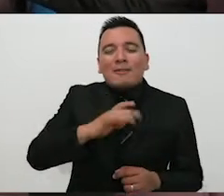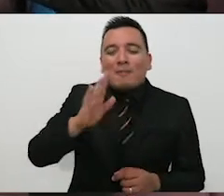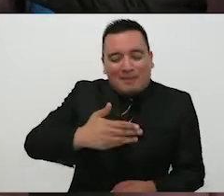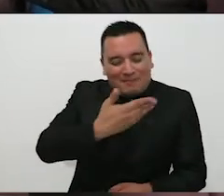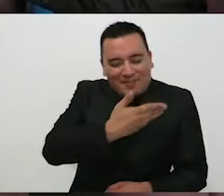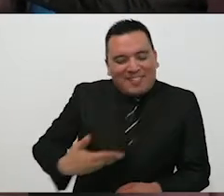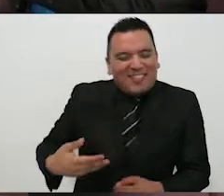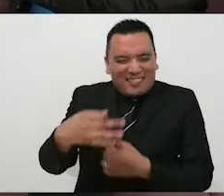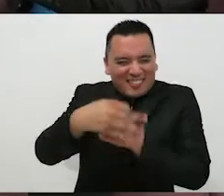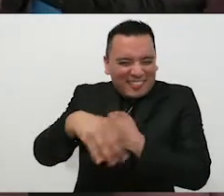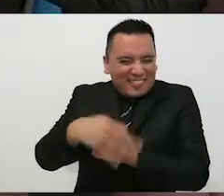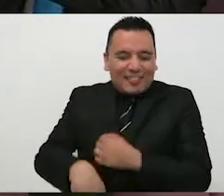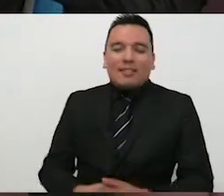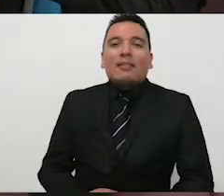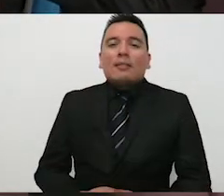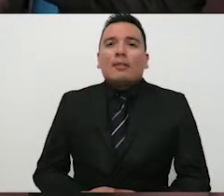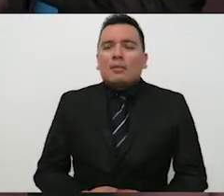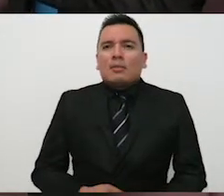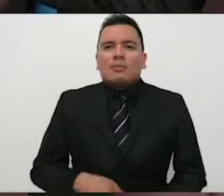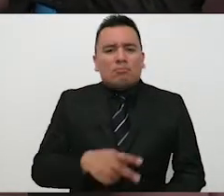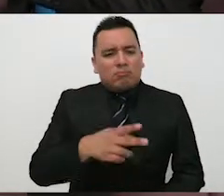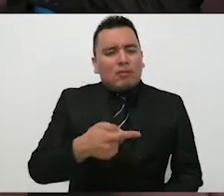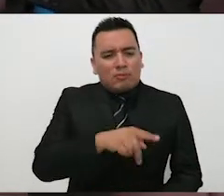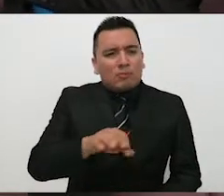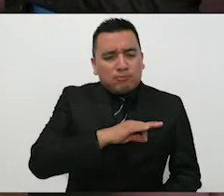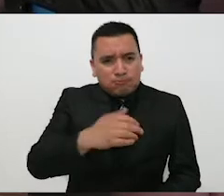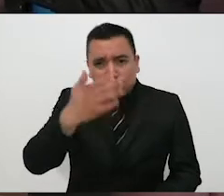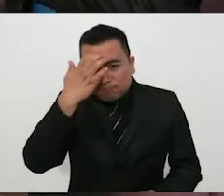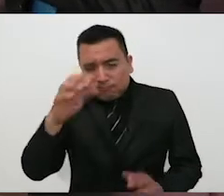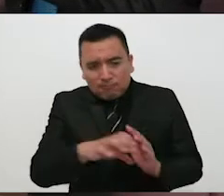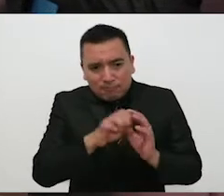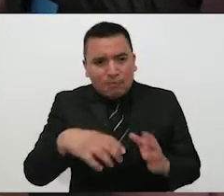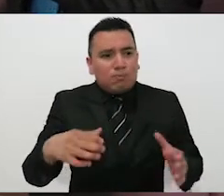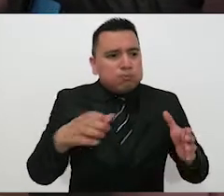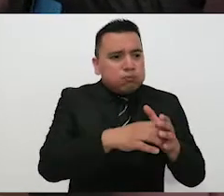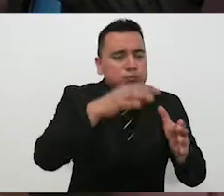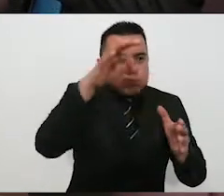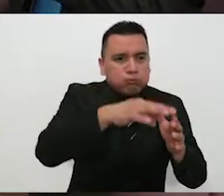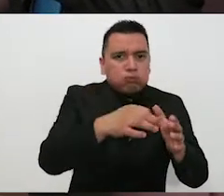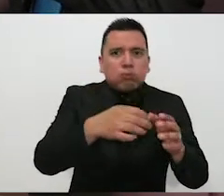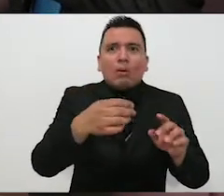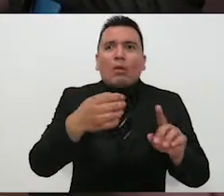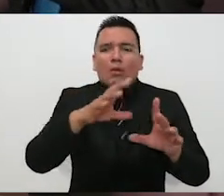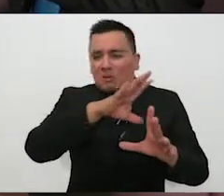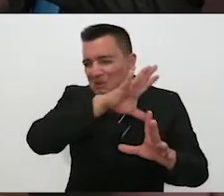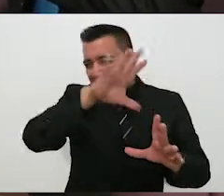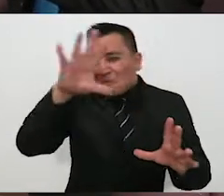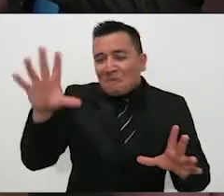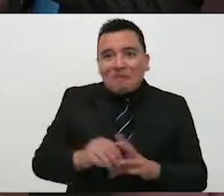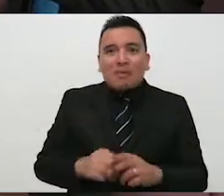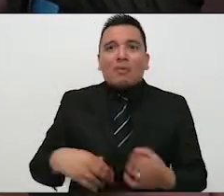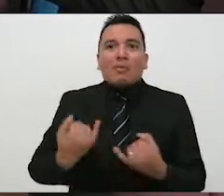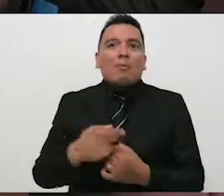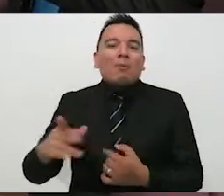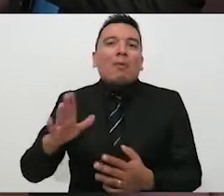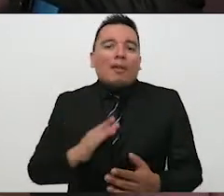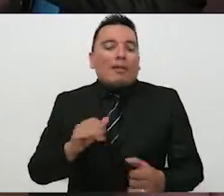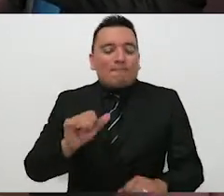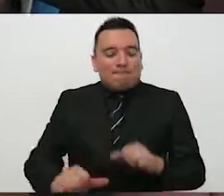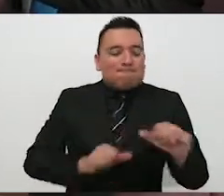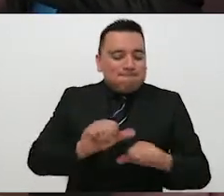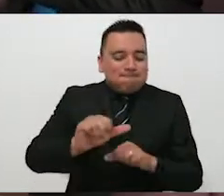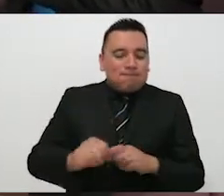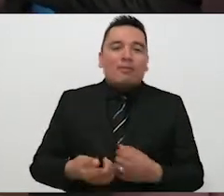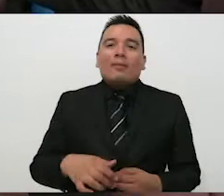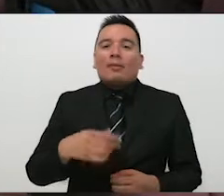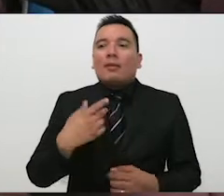la oportunidad de conocer cómo se lleva a cabo un proceso electoral de manera completa y jugar los roles de los actores involucrados y